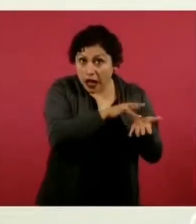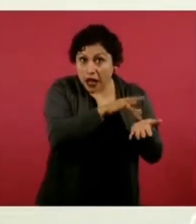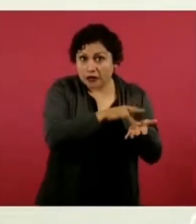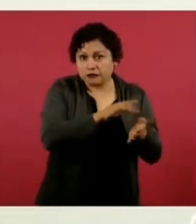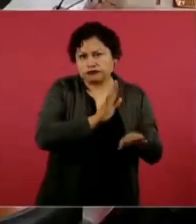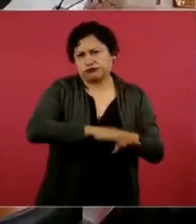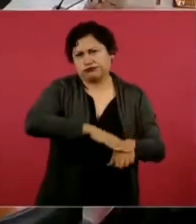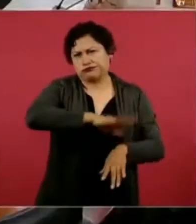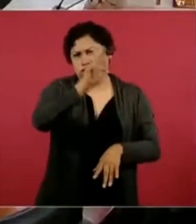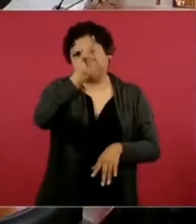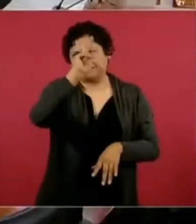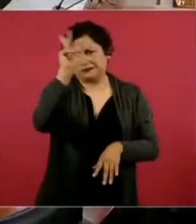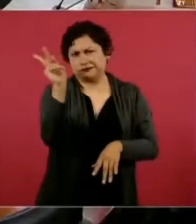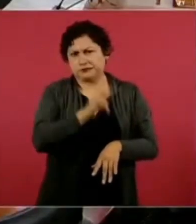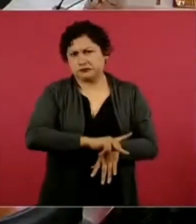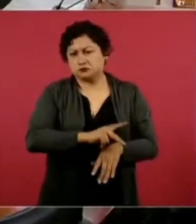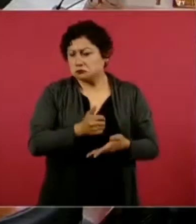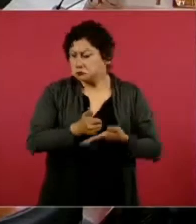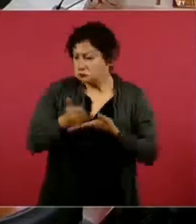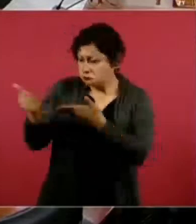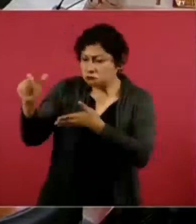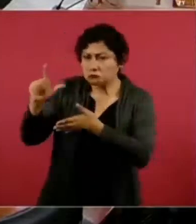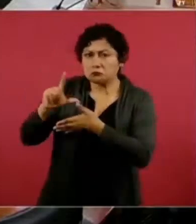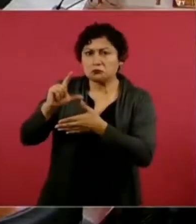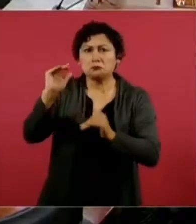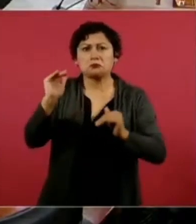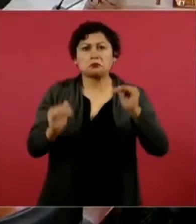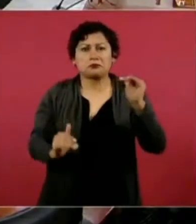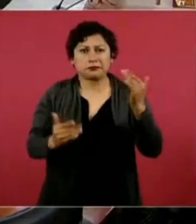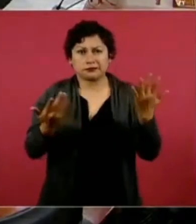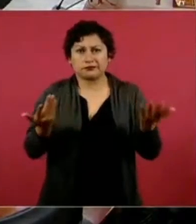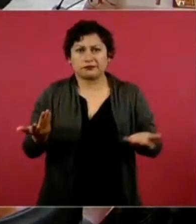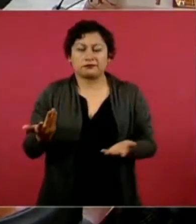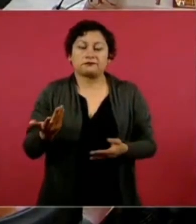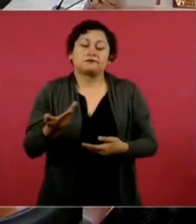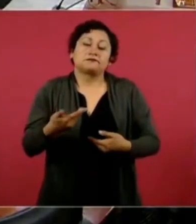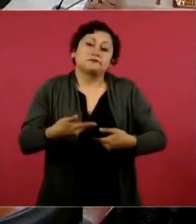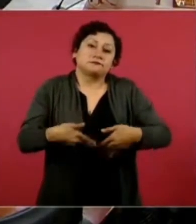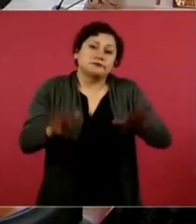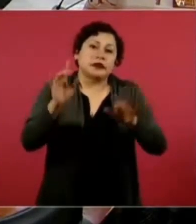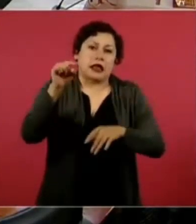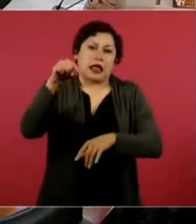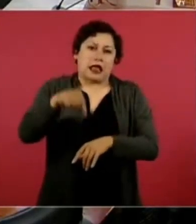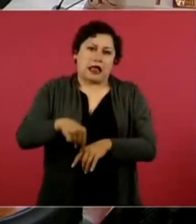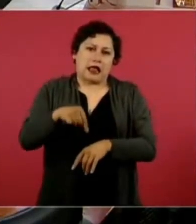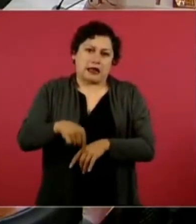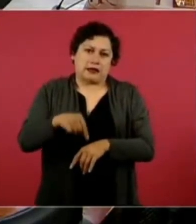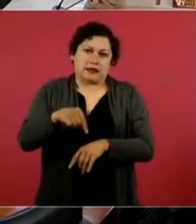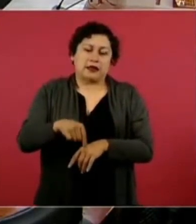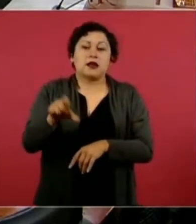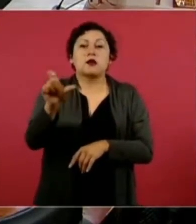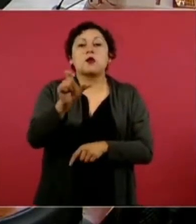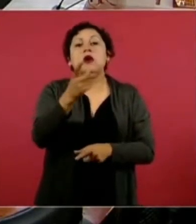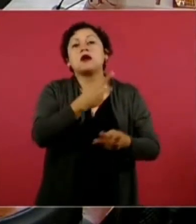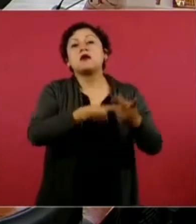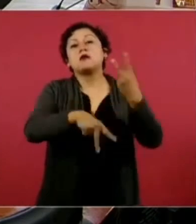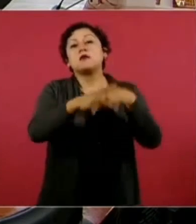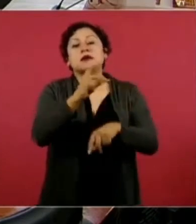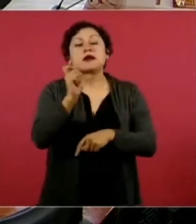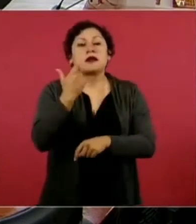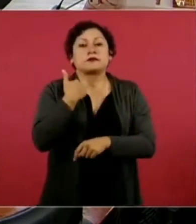se portó muy bien el presidente Trump y